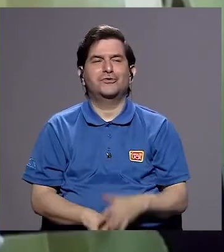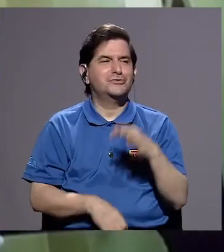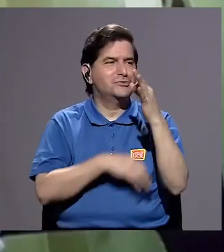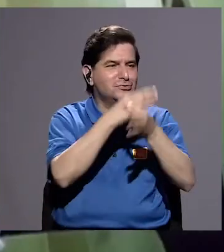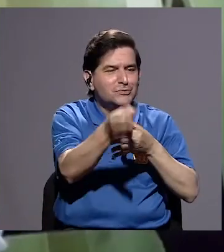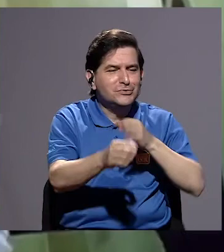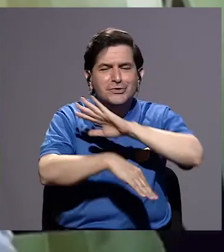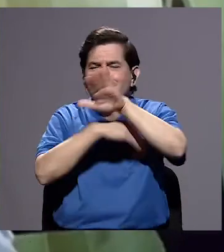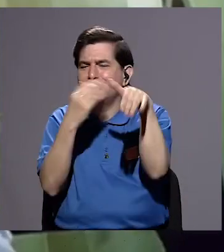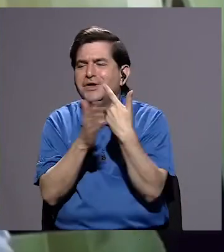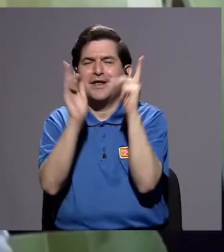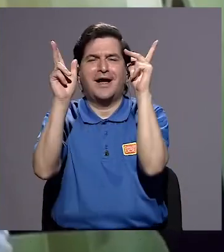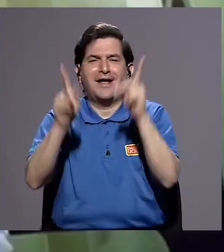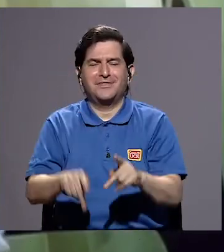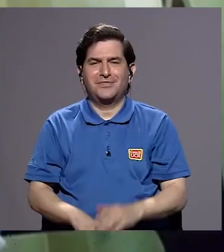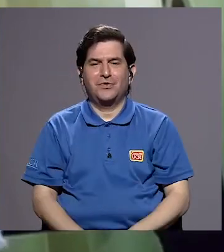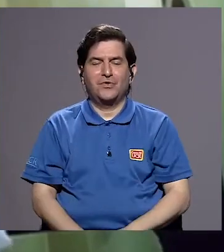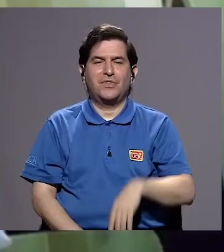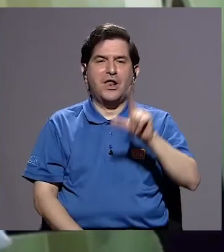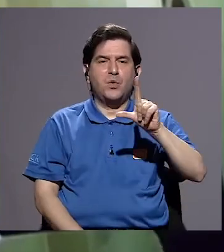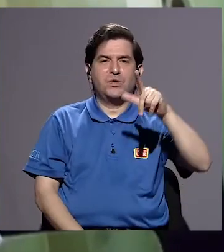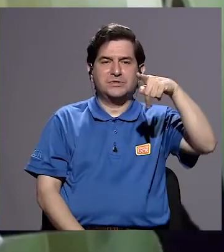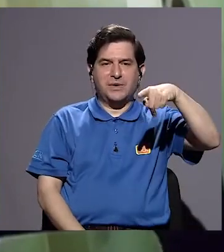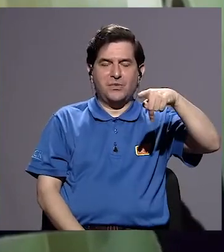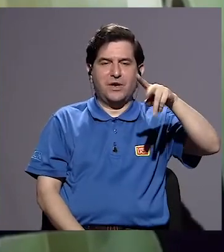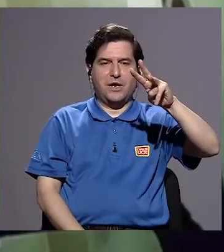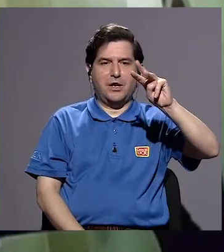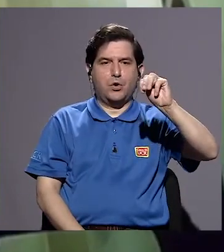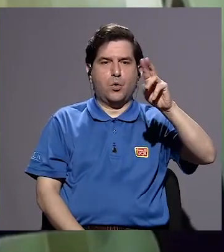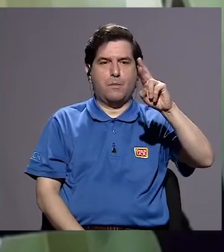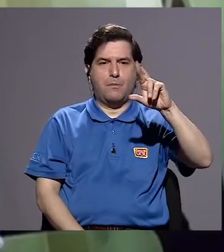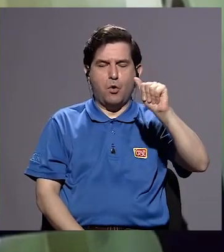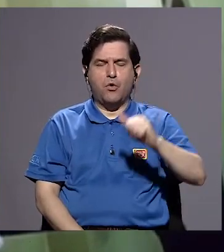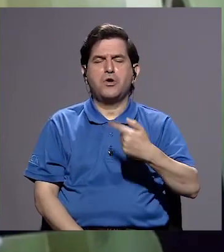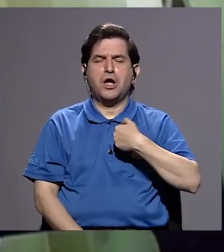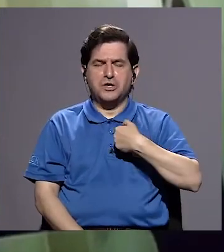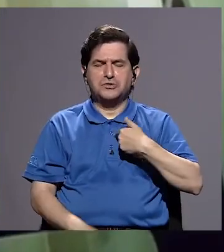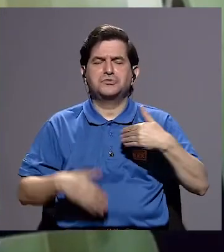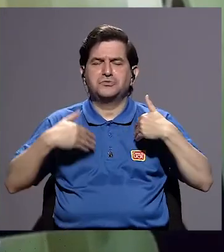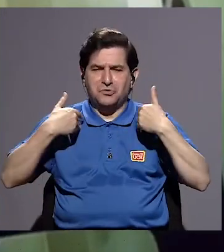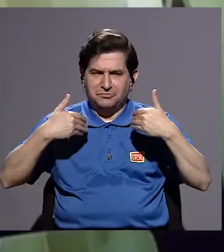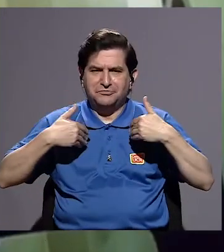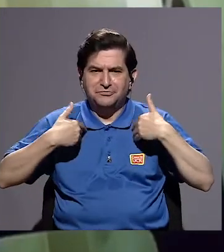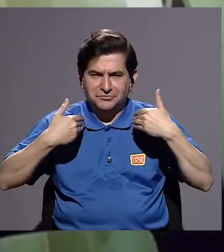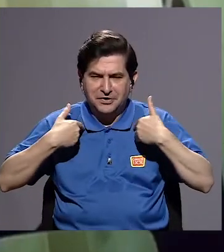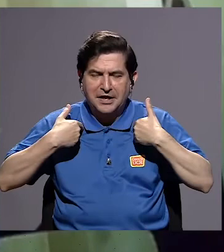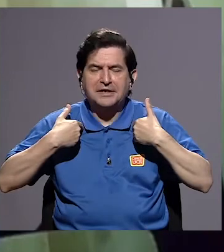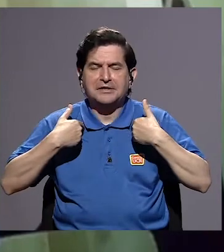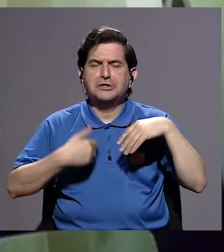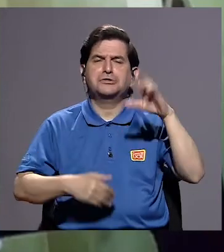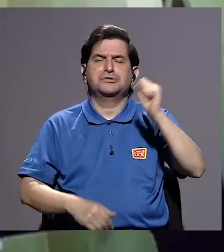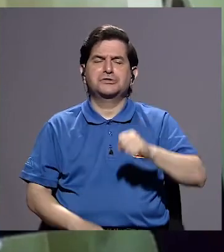Suplía a todas las personas. A Luis Palino Mora me sentía muy contenta de